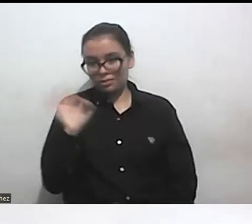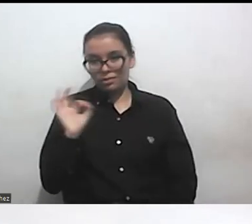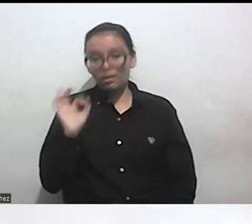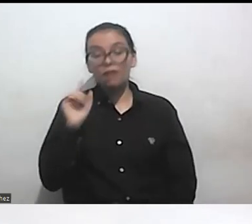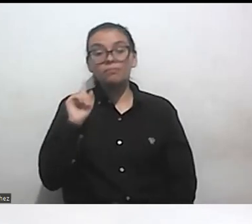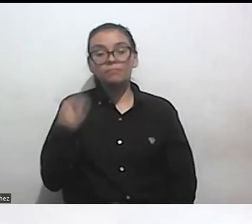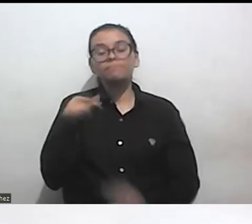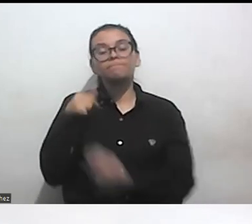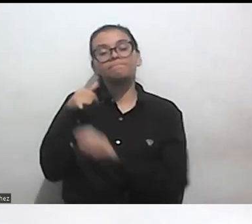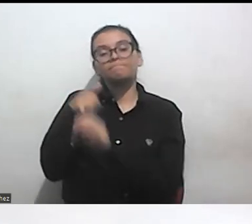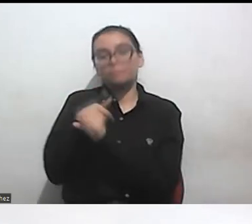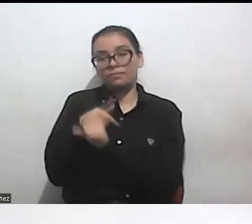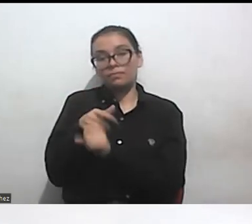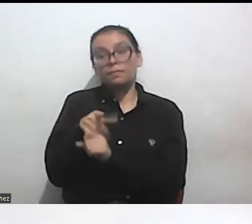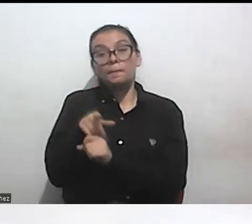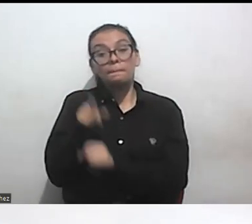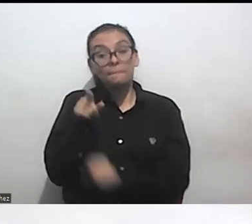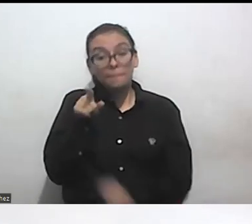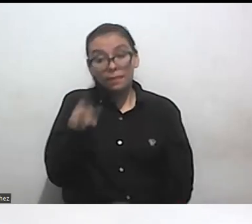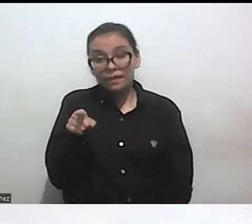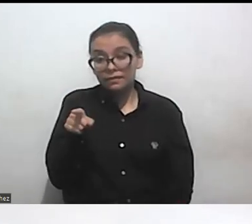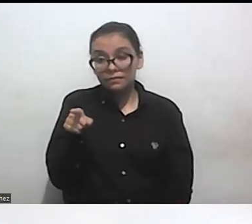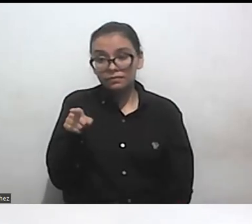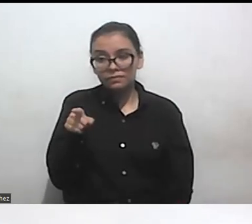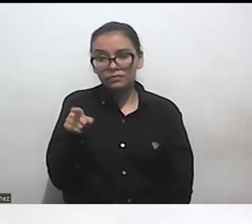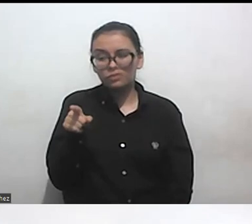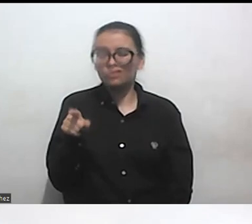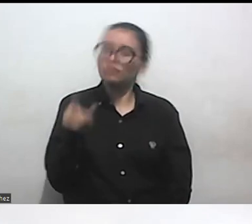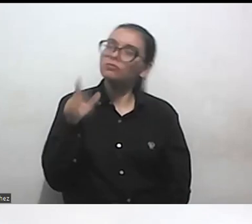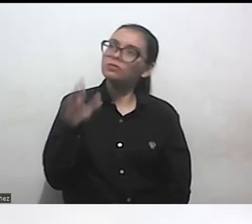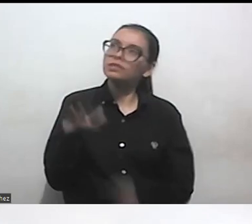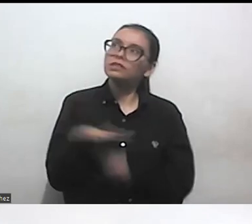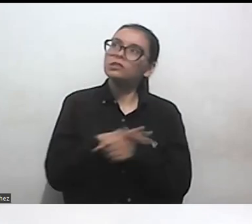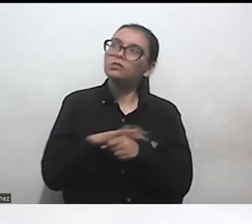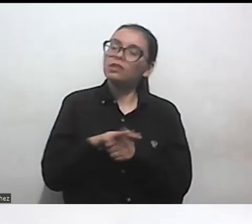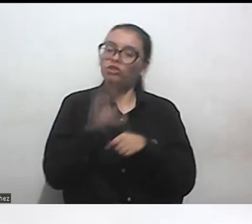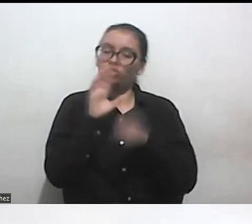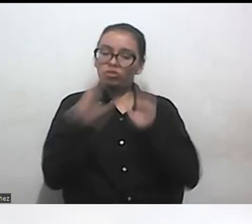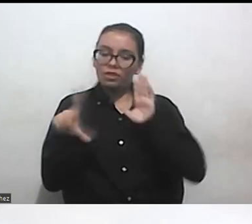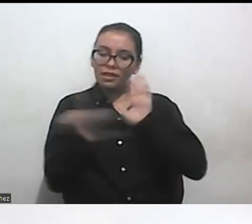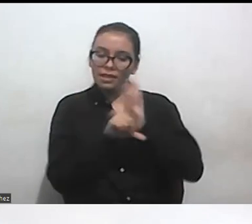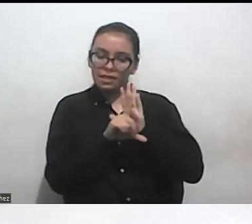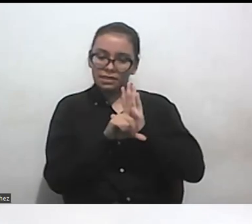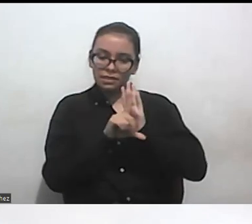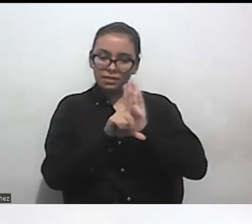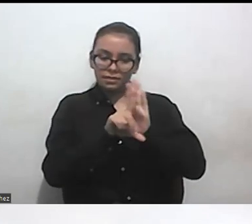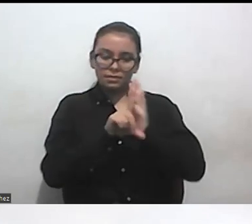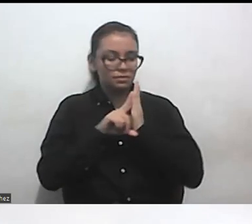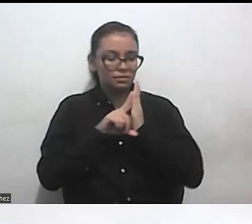entonces desde ese ámbito y desde las leyes constitucionales del país